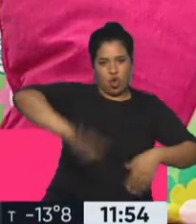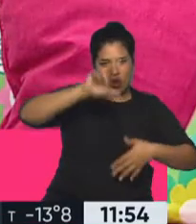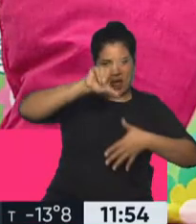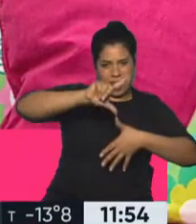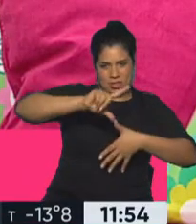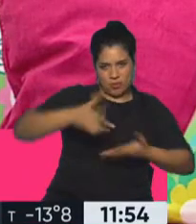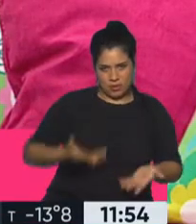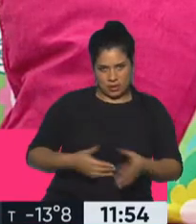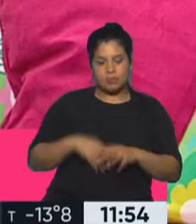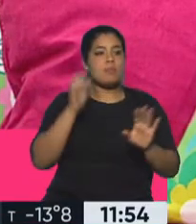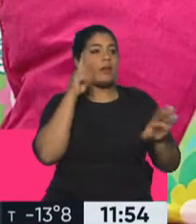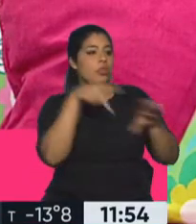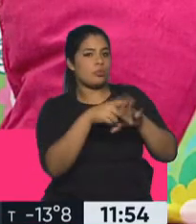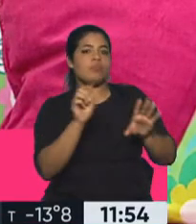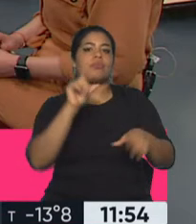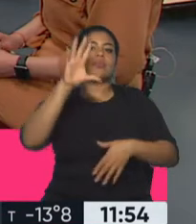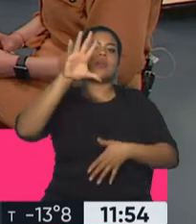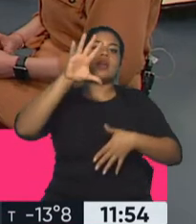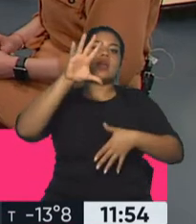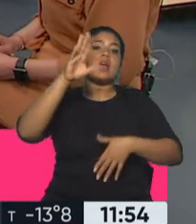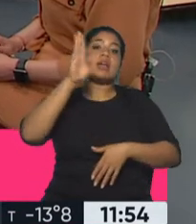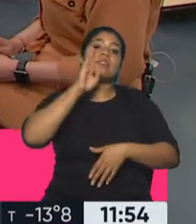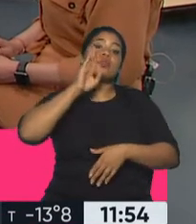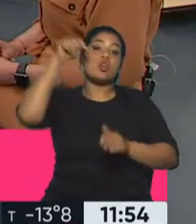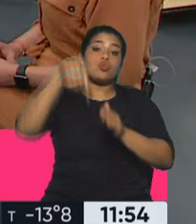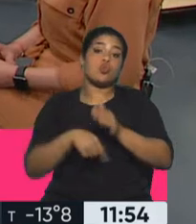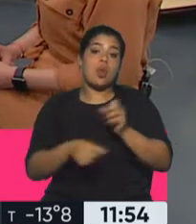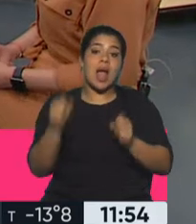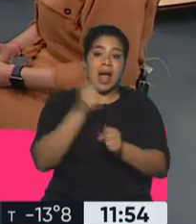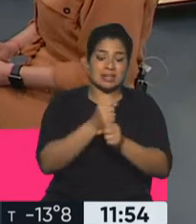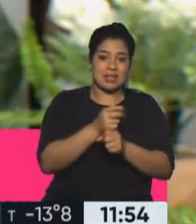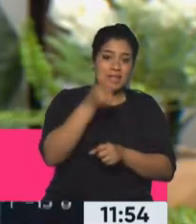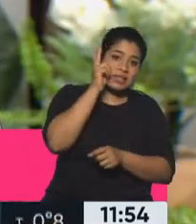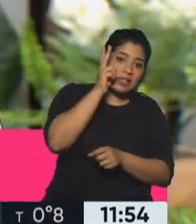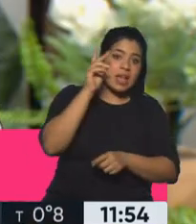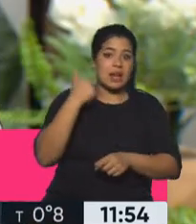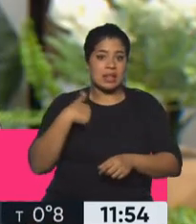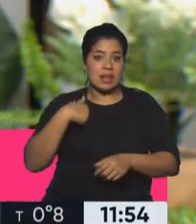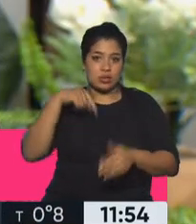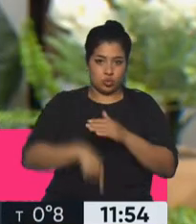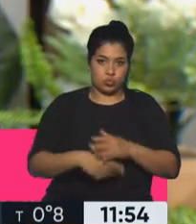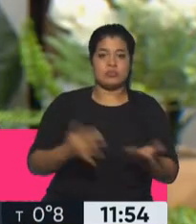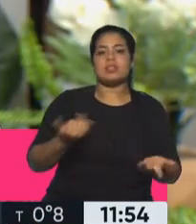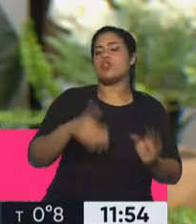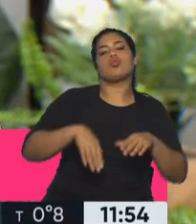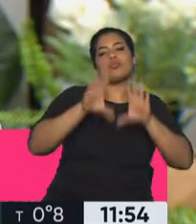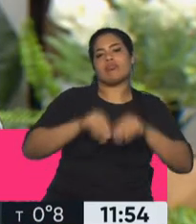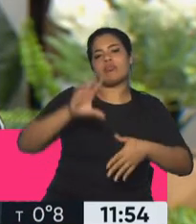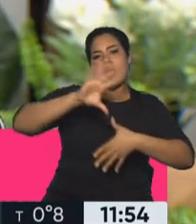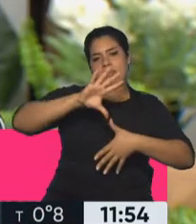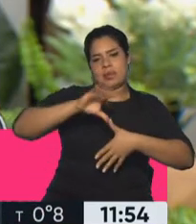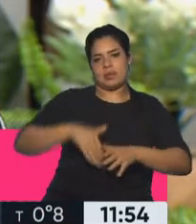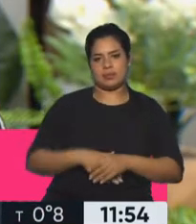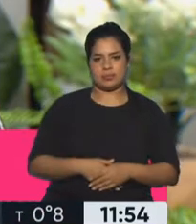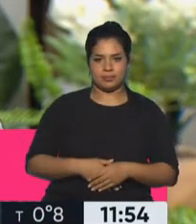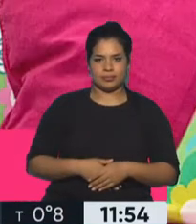claro. Perdón, desde el sur de Estados Unidos hasta el sur de Argentina y Chile. Ah, exacto. Latinoamérica, bueno. América, bueno, de América. Sí, perdón. Sí,